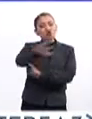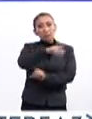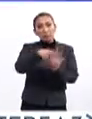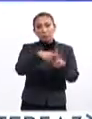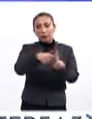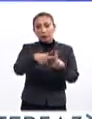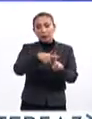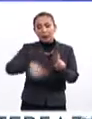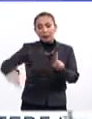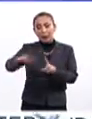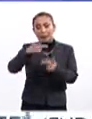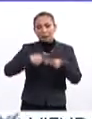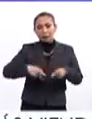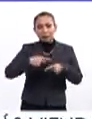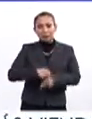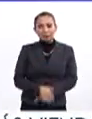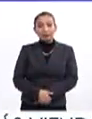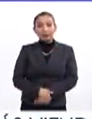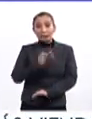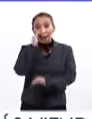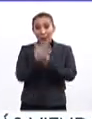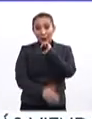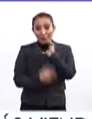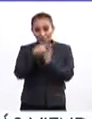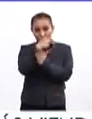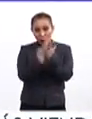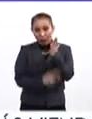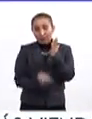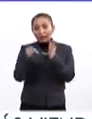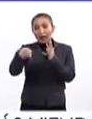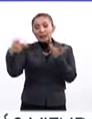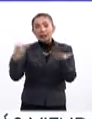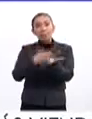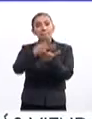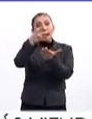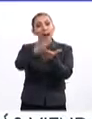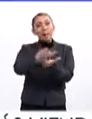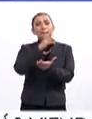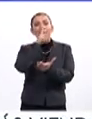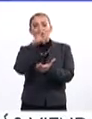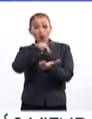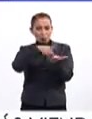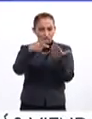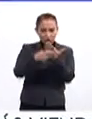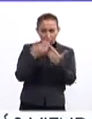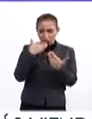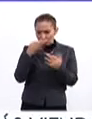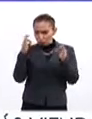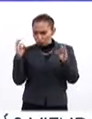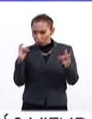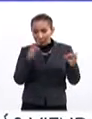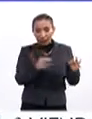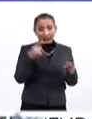de manera positiva en la sociedad. Al término del programa se lleva a cabo la premiación de los mejores retos desarrollados. En la más reciente